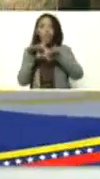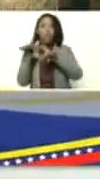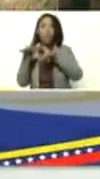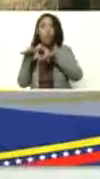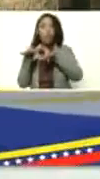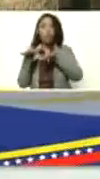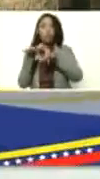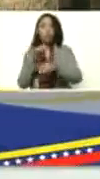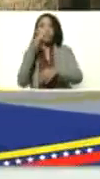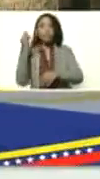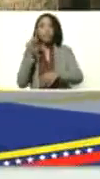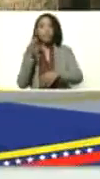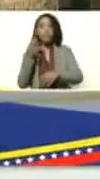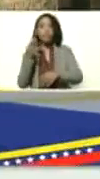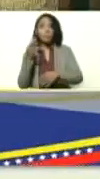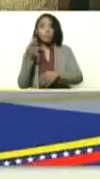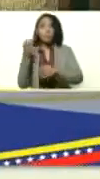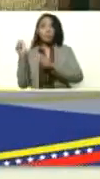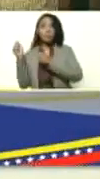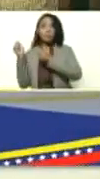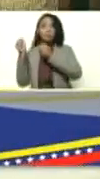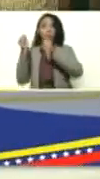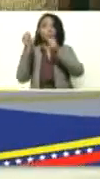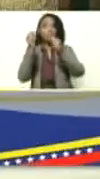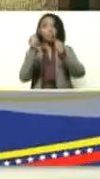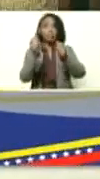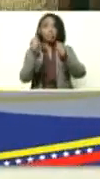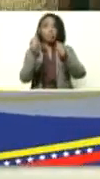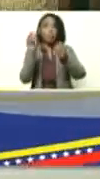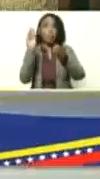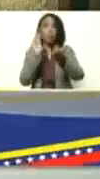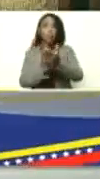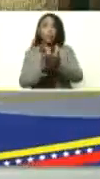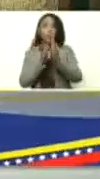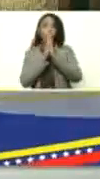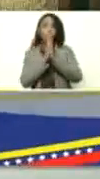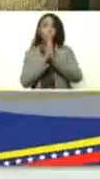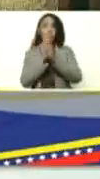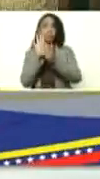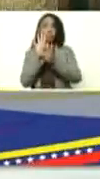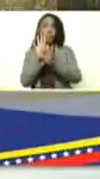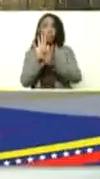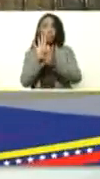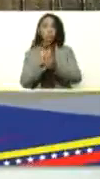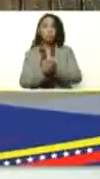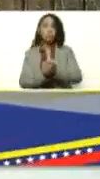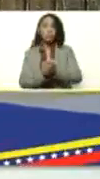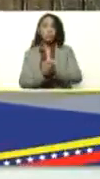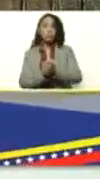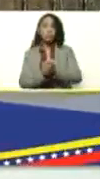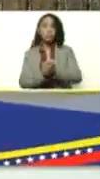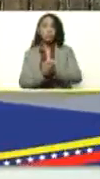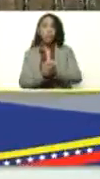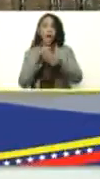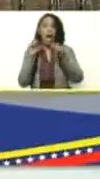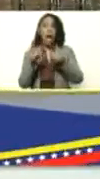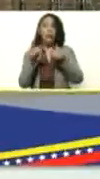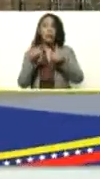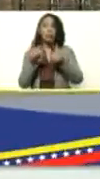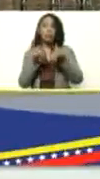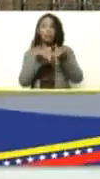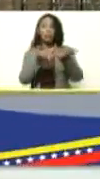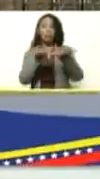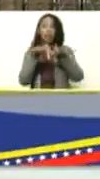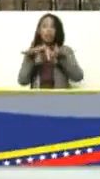¿Verdad? Si me traen el cartelito otra vez, por favor. Muy bien. Aquí es una belleza.